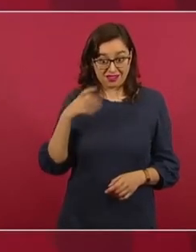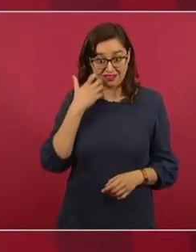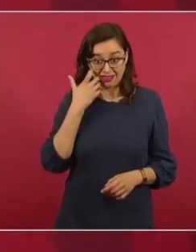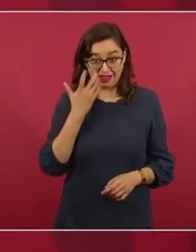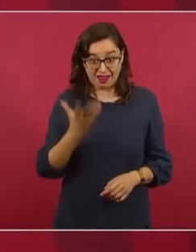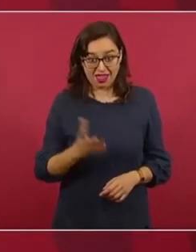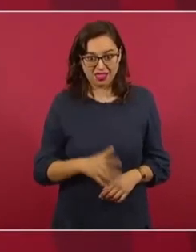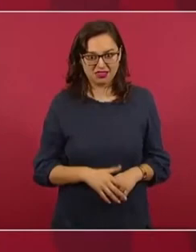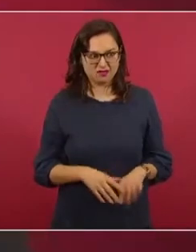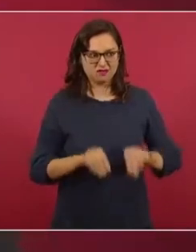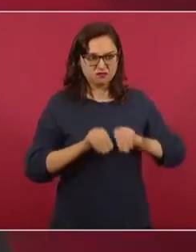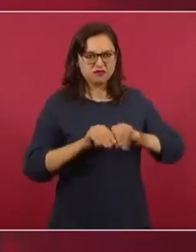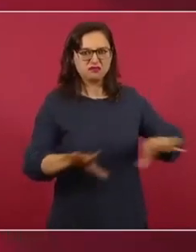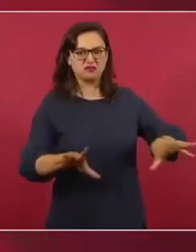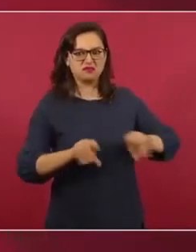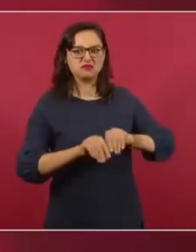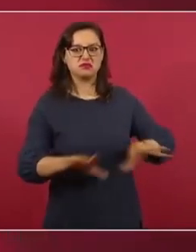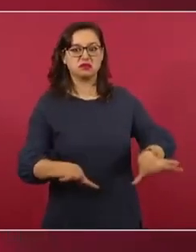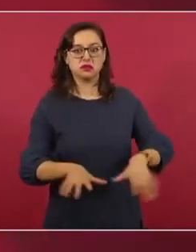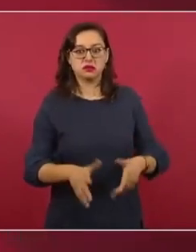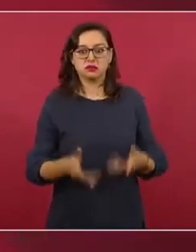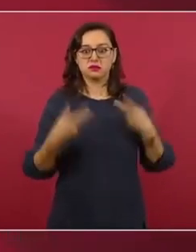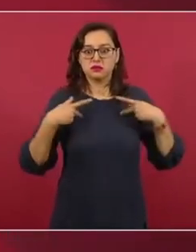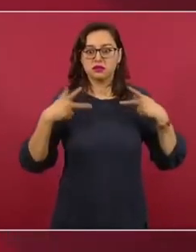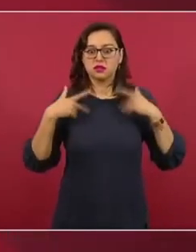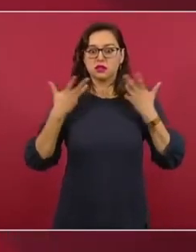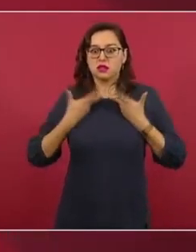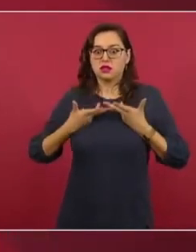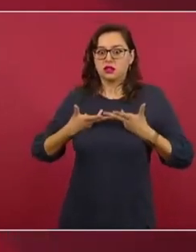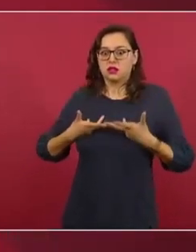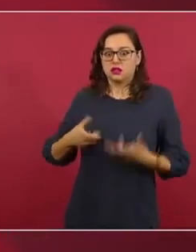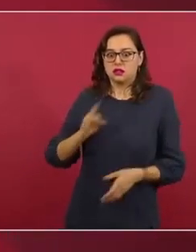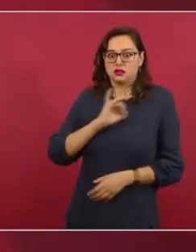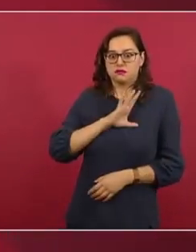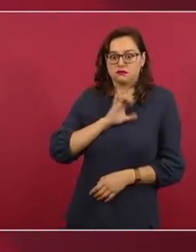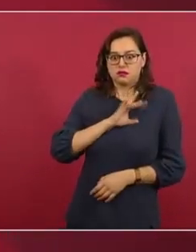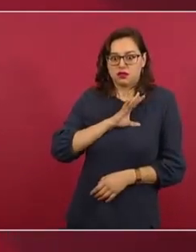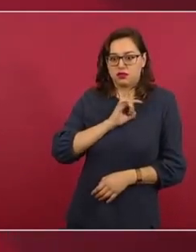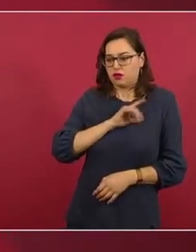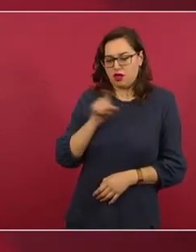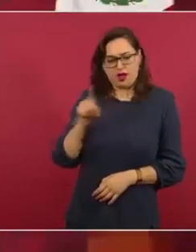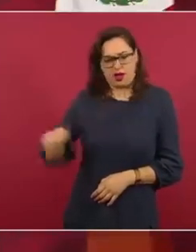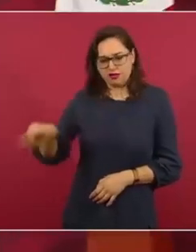ese es su propósito principal.